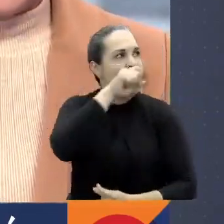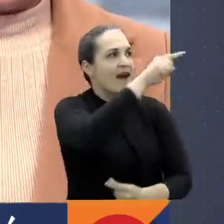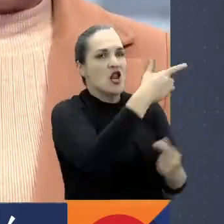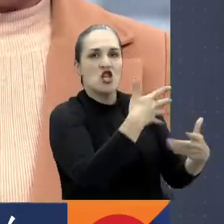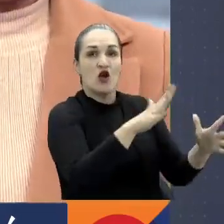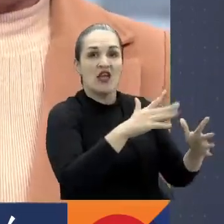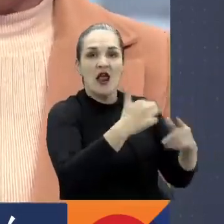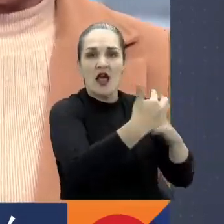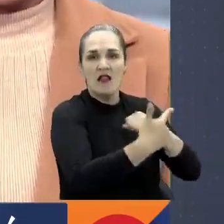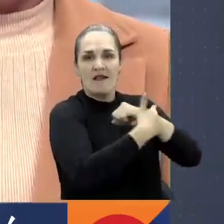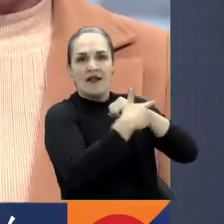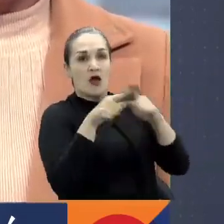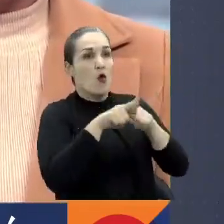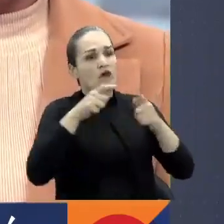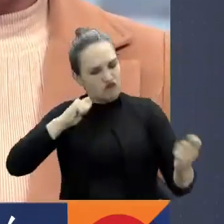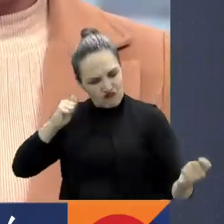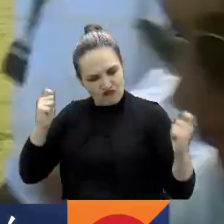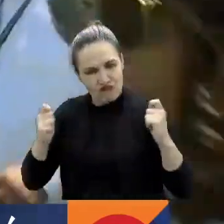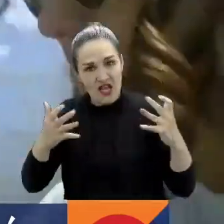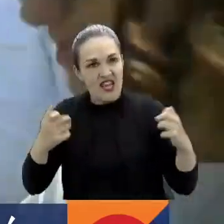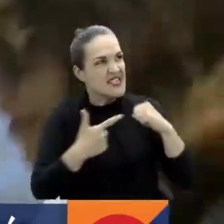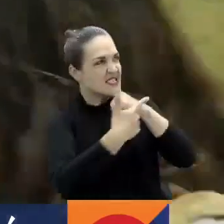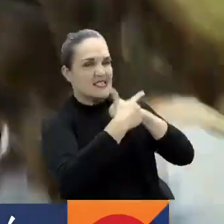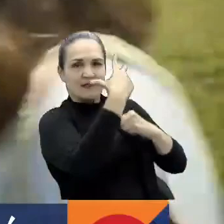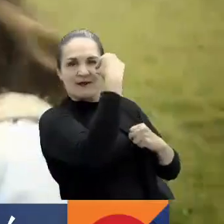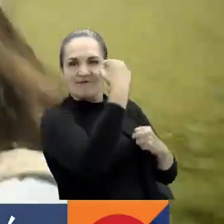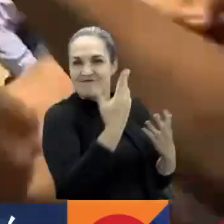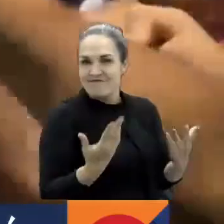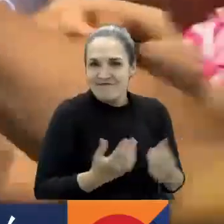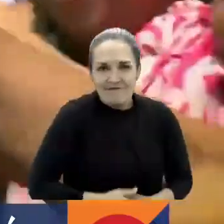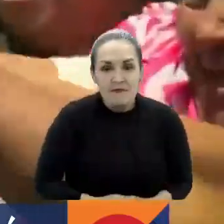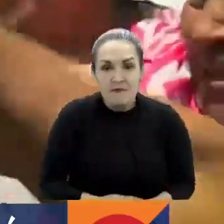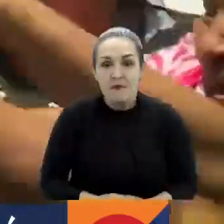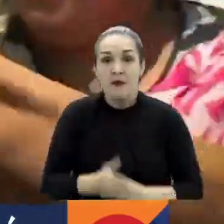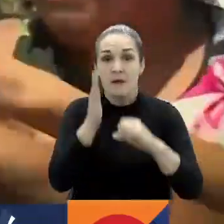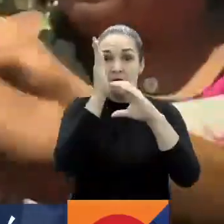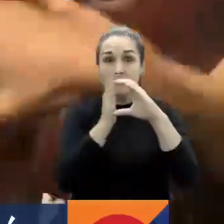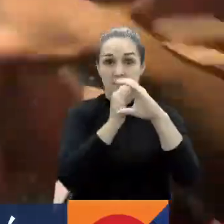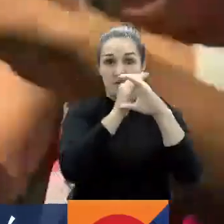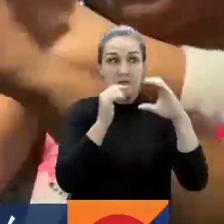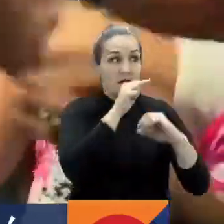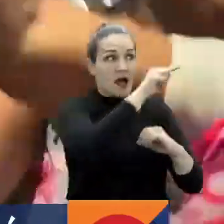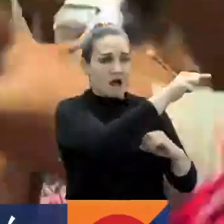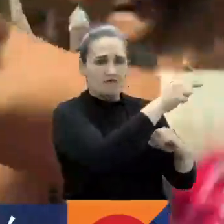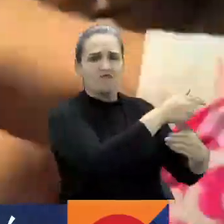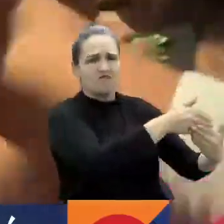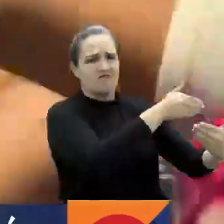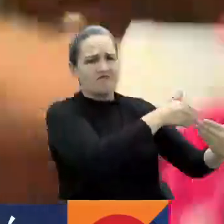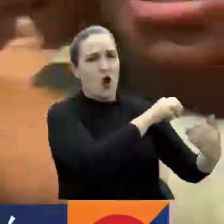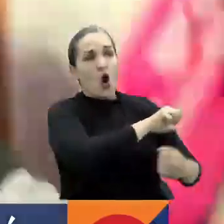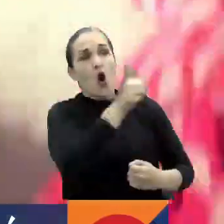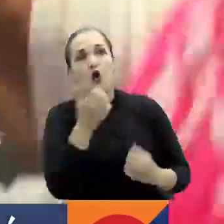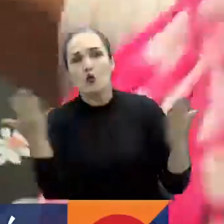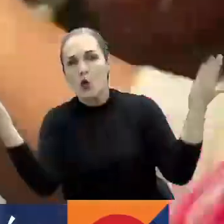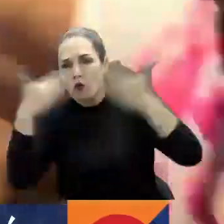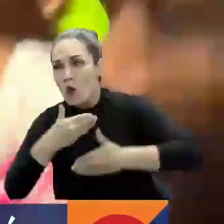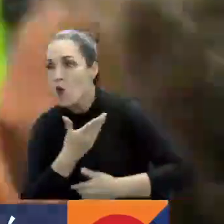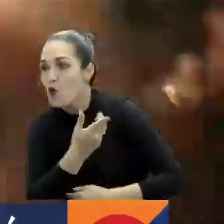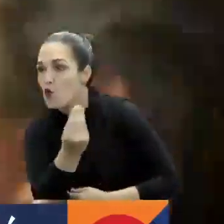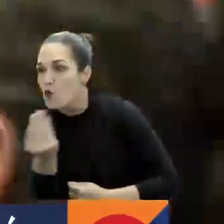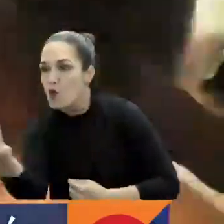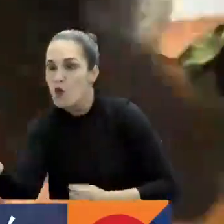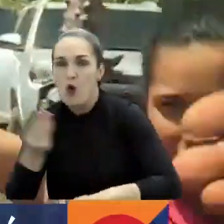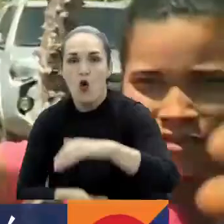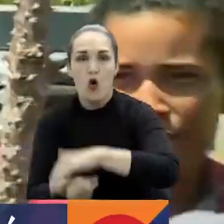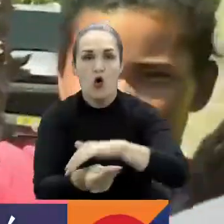prometió él en la plaza pública. El presidente Gustavo Petro aseguró que de tiempo atrás un sector corrupto de la clase política se apropió de